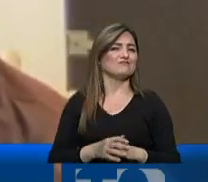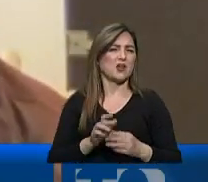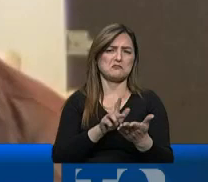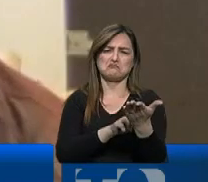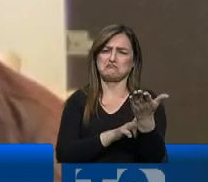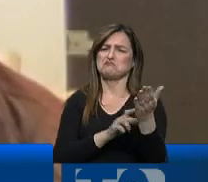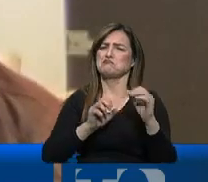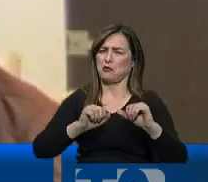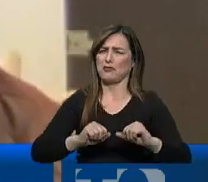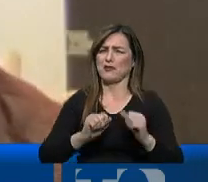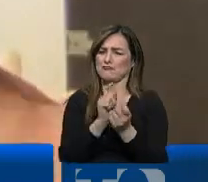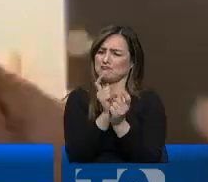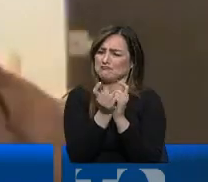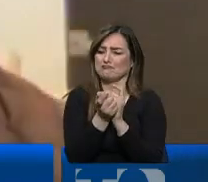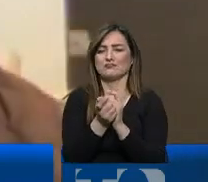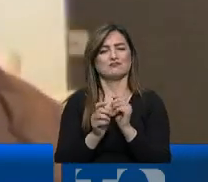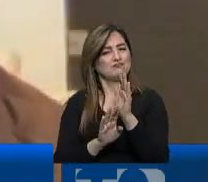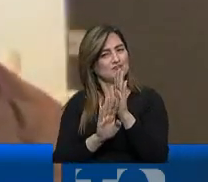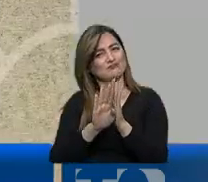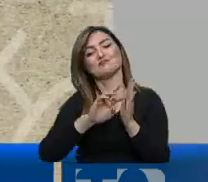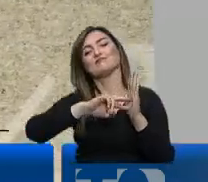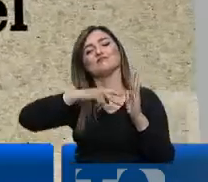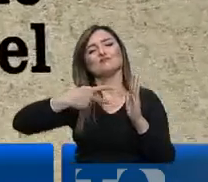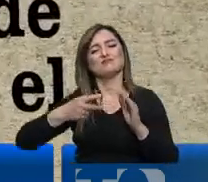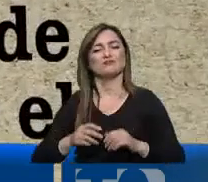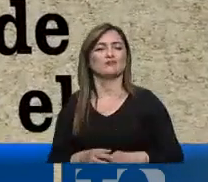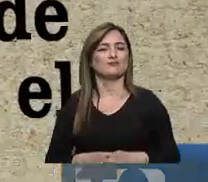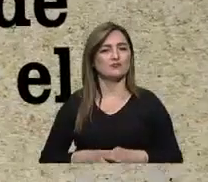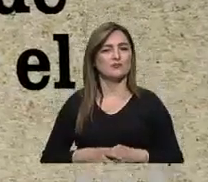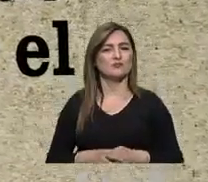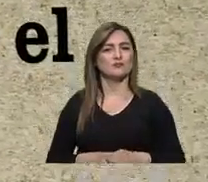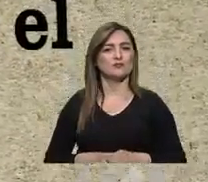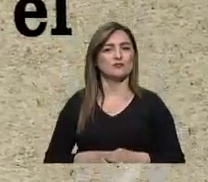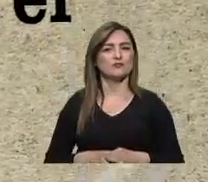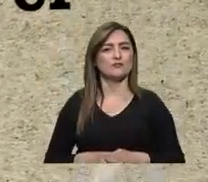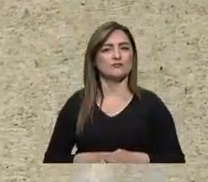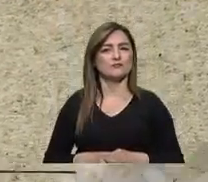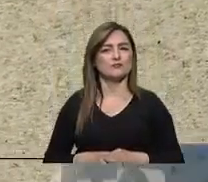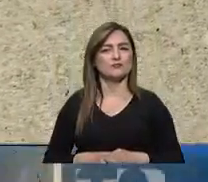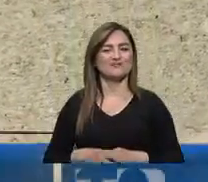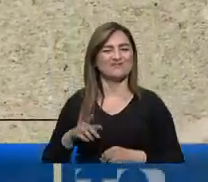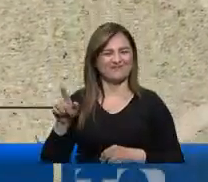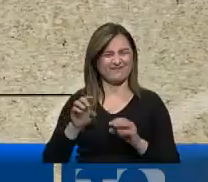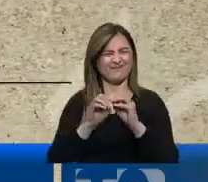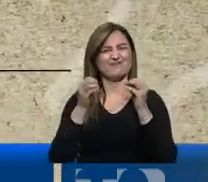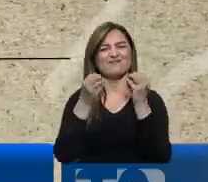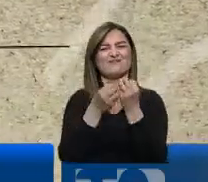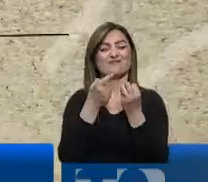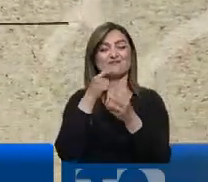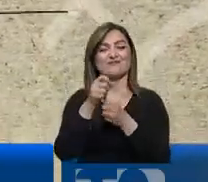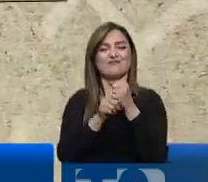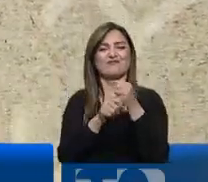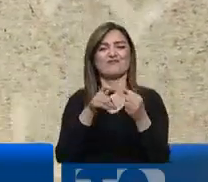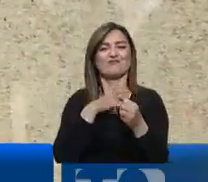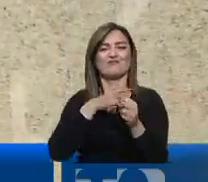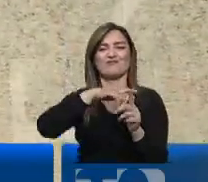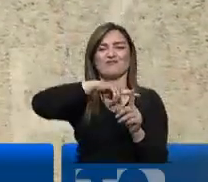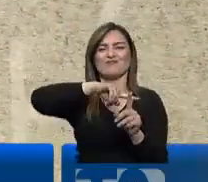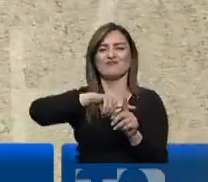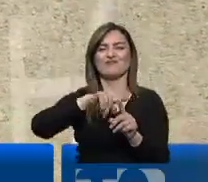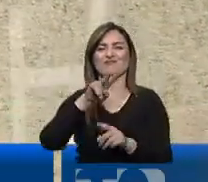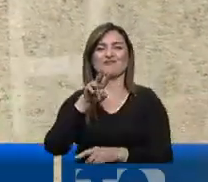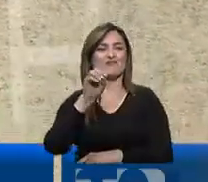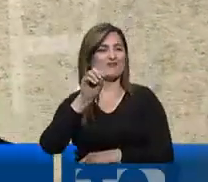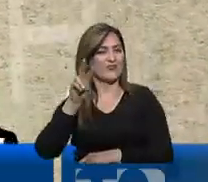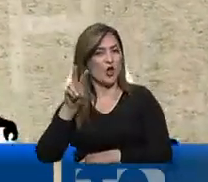más tradicionales y que aparentemente no tendrían mucha oportunidad. Y pese a todo, desde la AI ven con optimismo este nuevo año y dan consejos a los